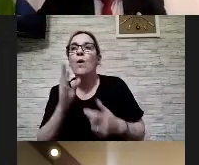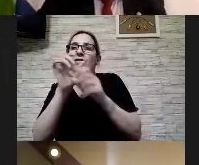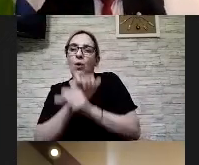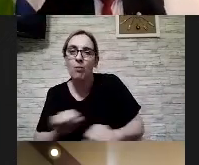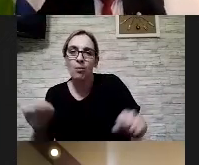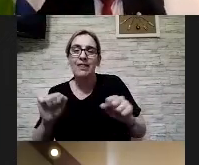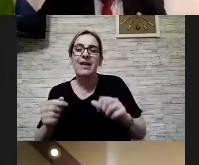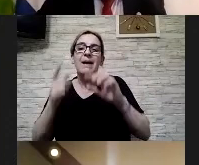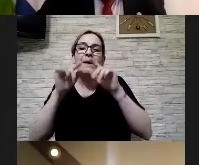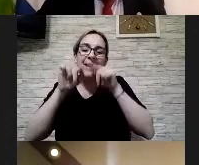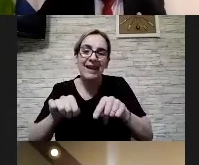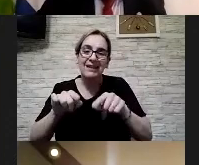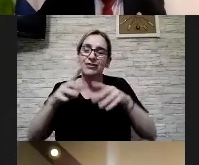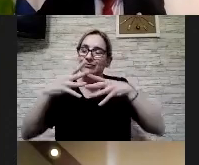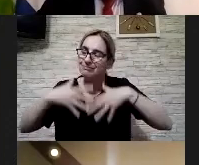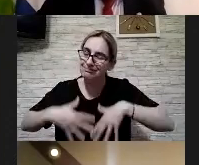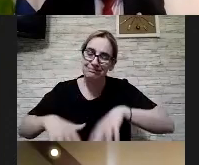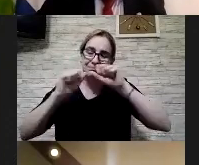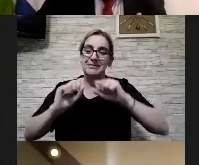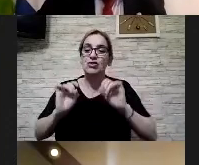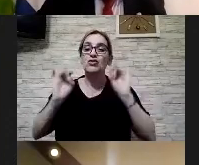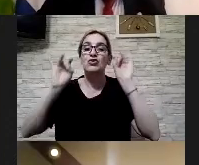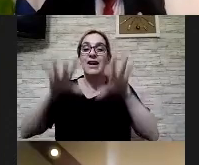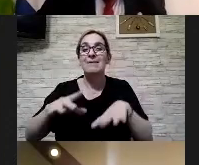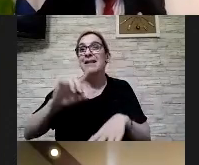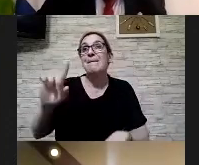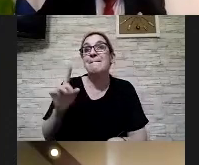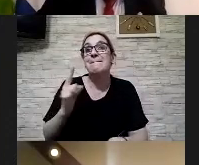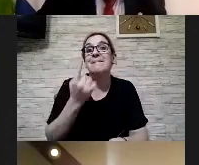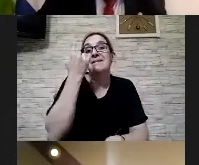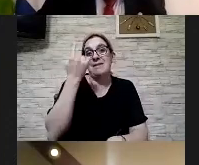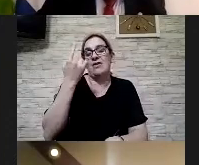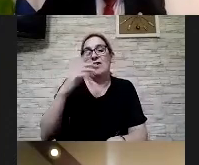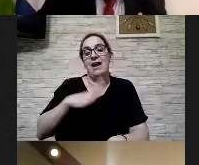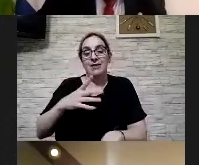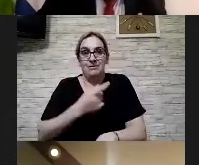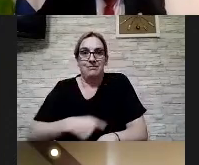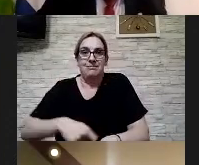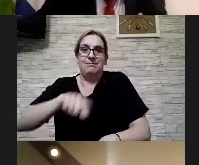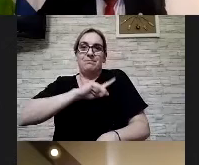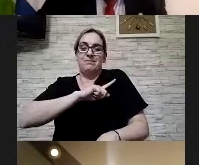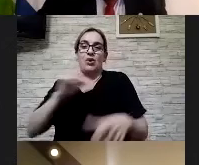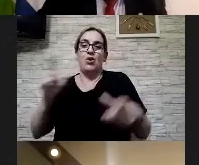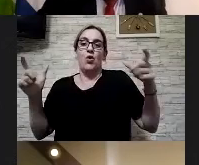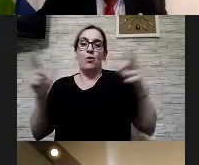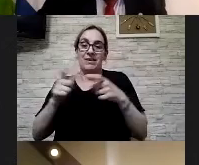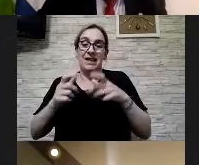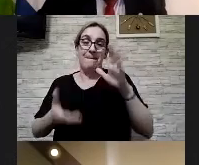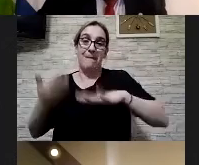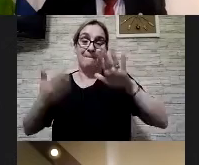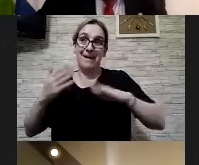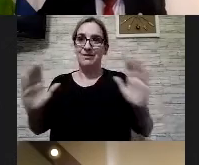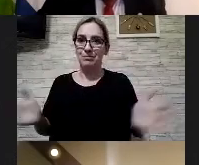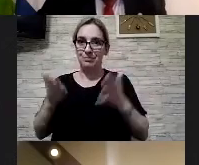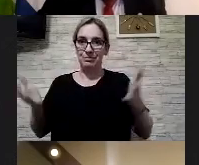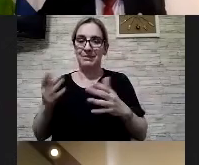esto no se logra si primero no hay un empoderamiento de la comunidad desde los vínculos y eso es muy